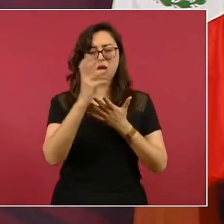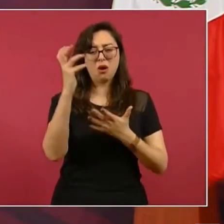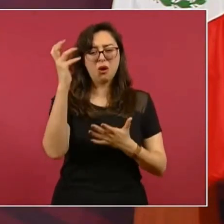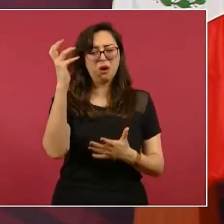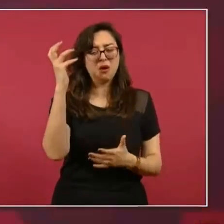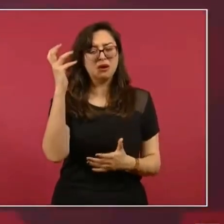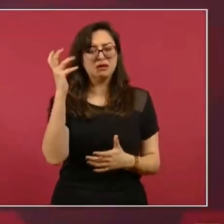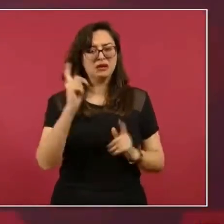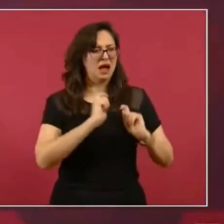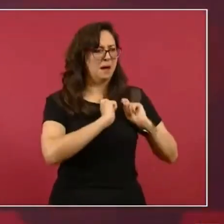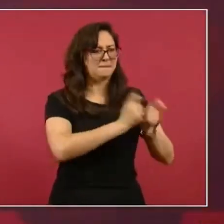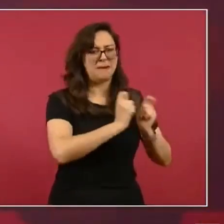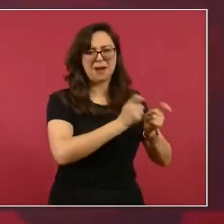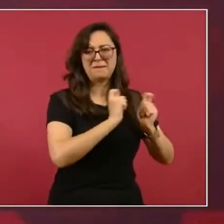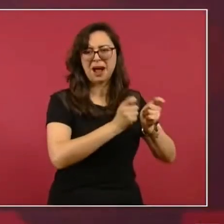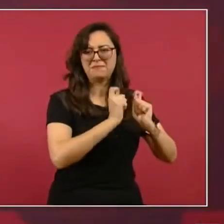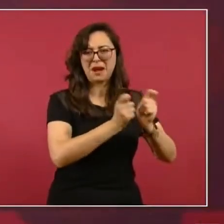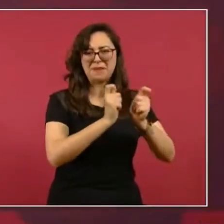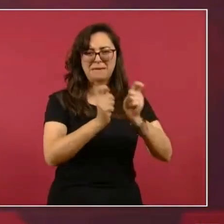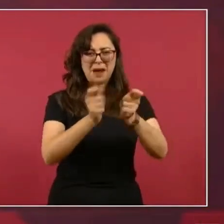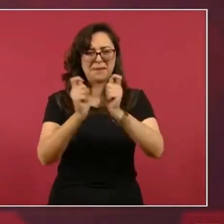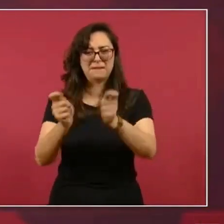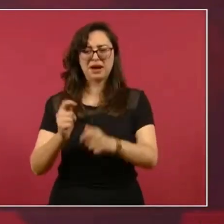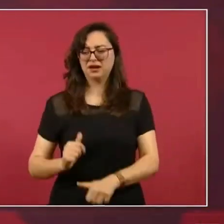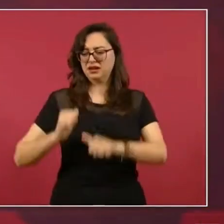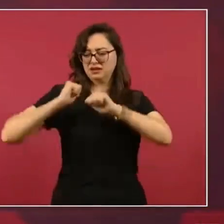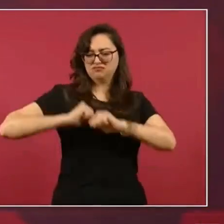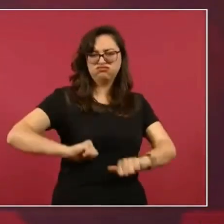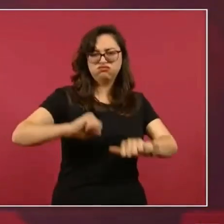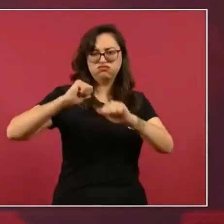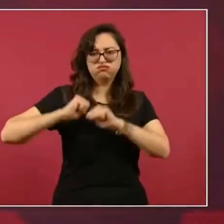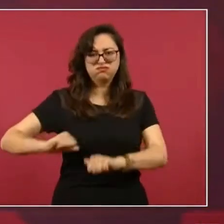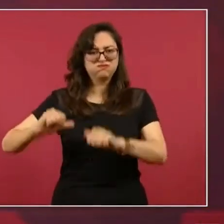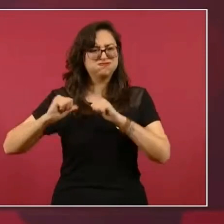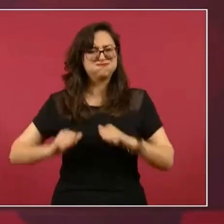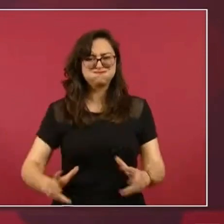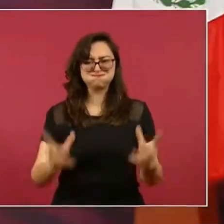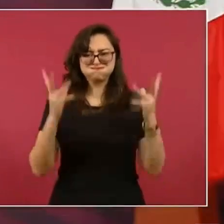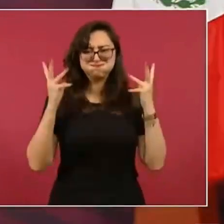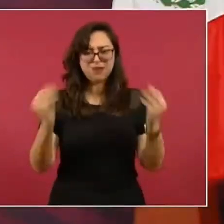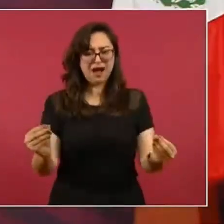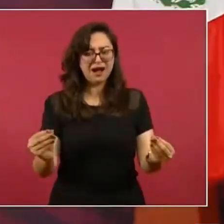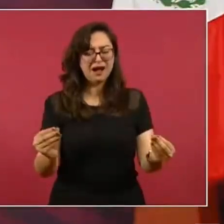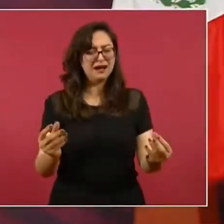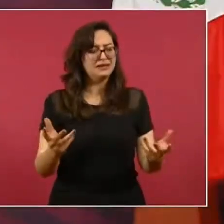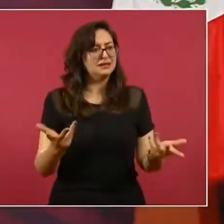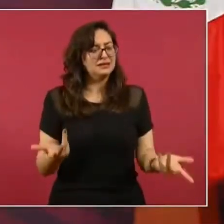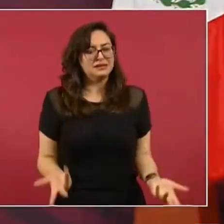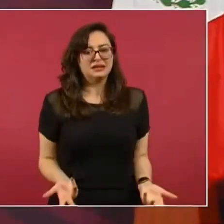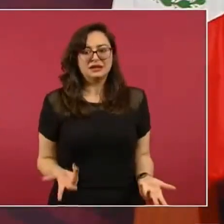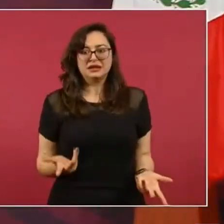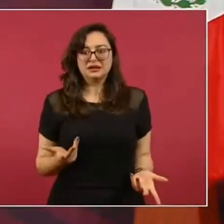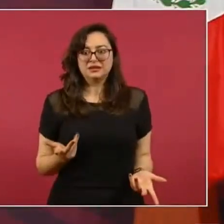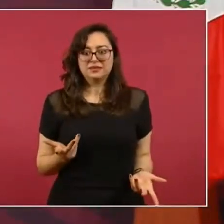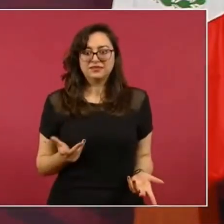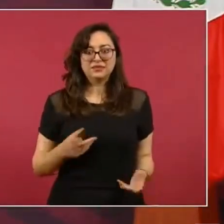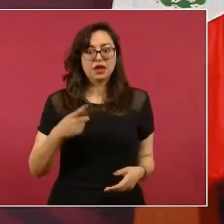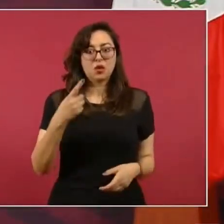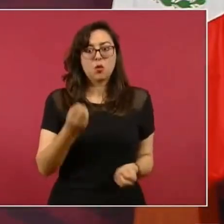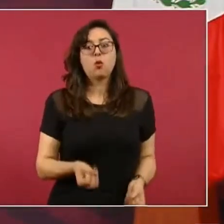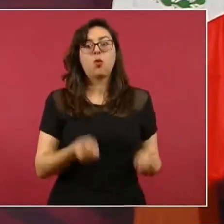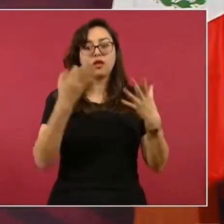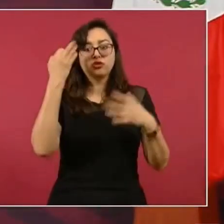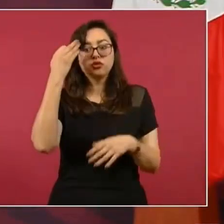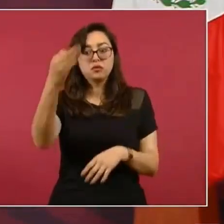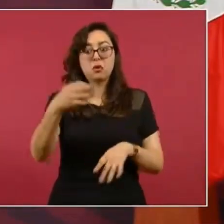De cargos. De este tipo. De consejeros. Son becas. Vitalicias.